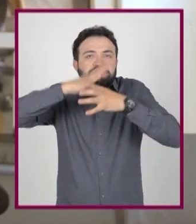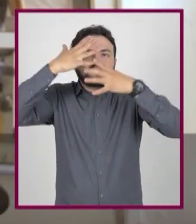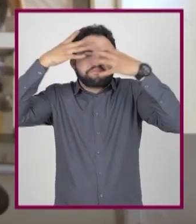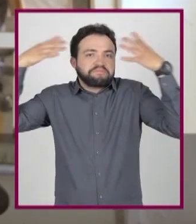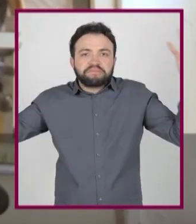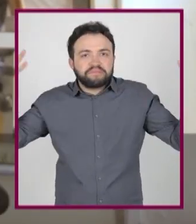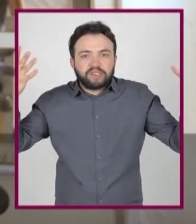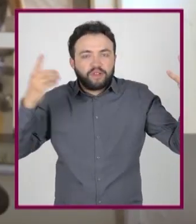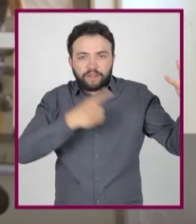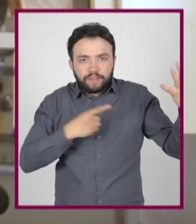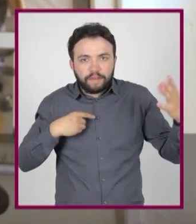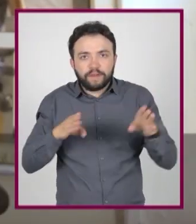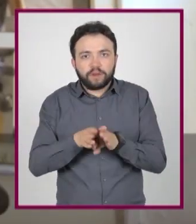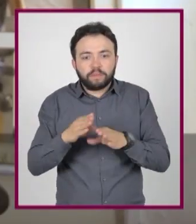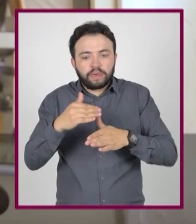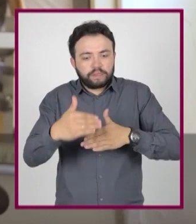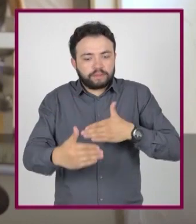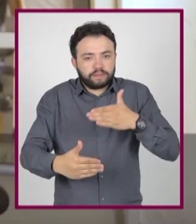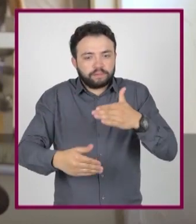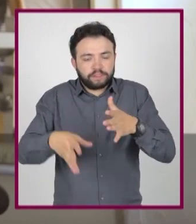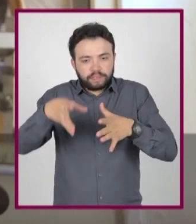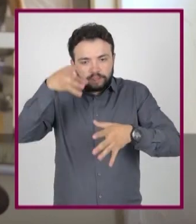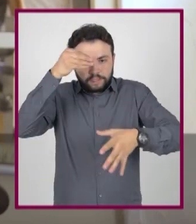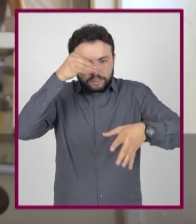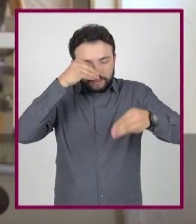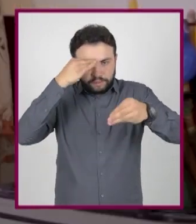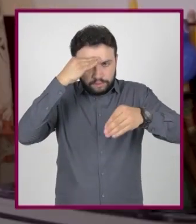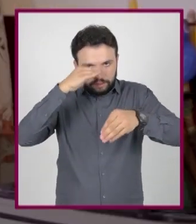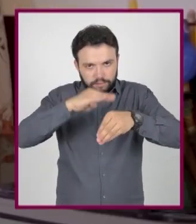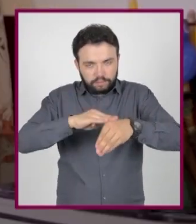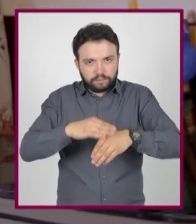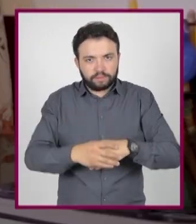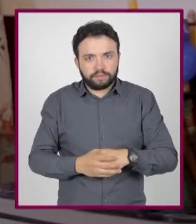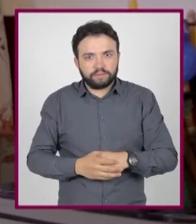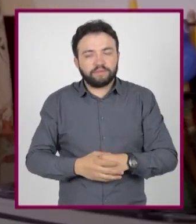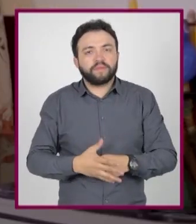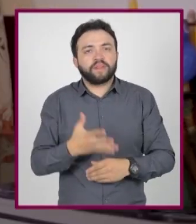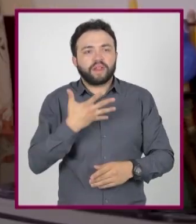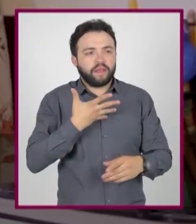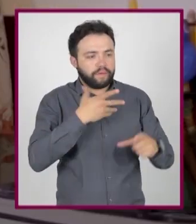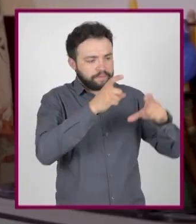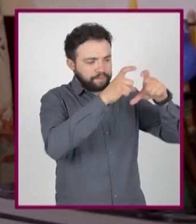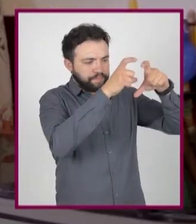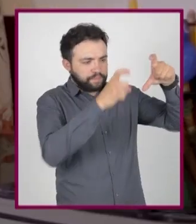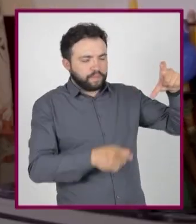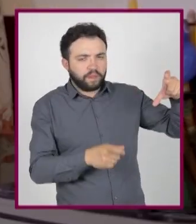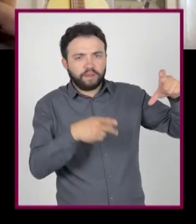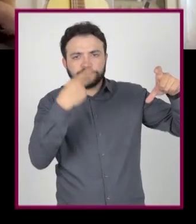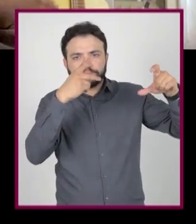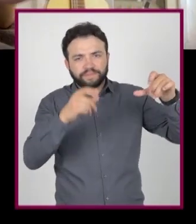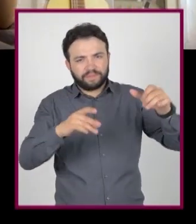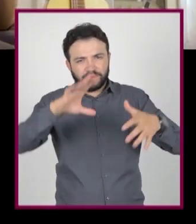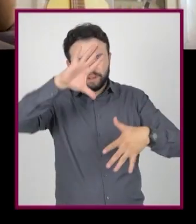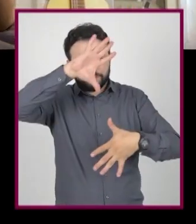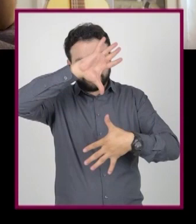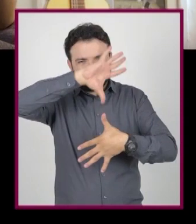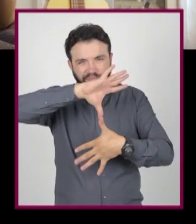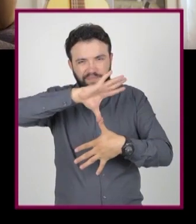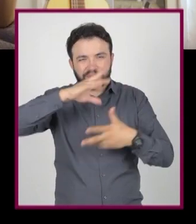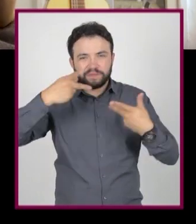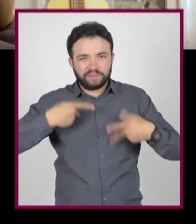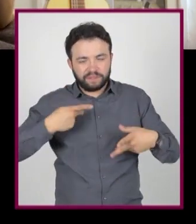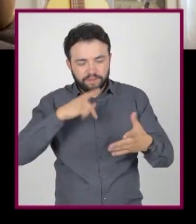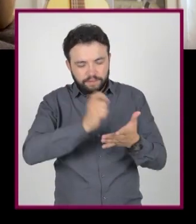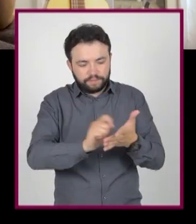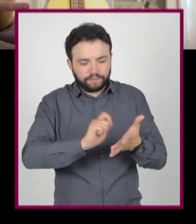puntos del temario. ¿Qué es lo que vendrá en el examen? Hay un apartado de autores latinoamericanos. ¿Y qué